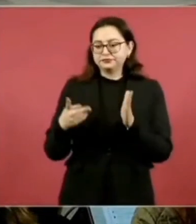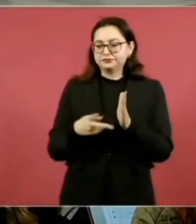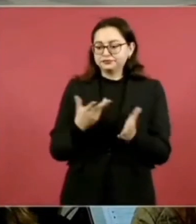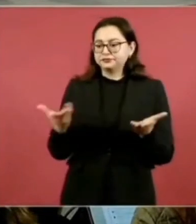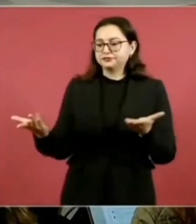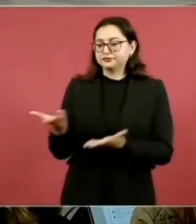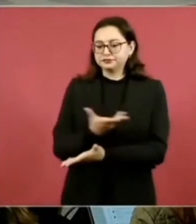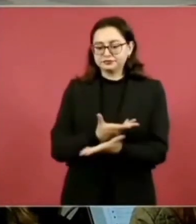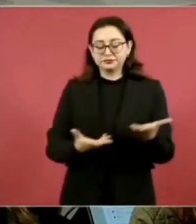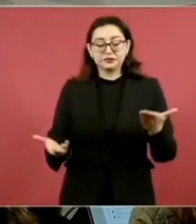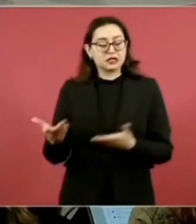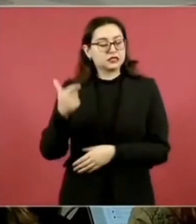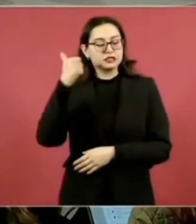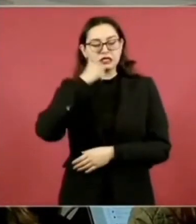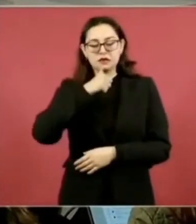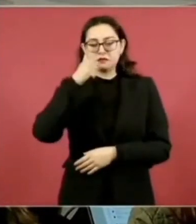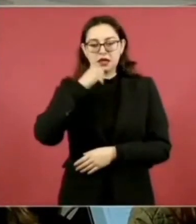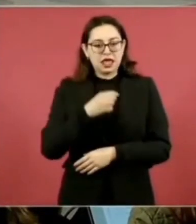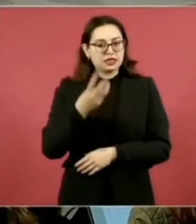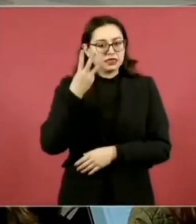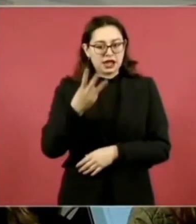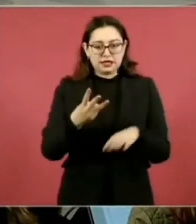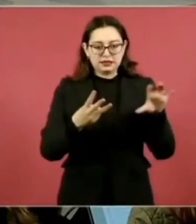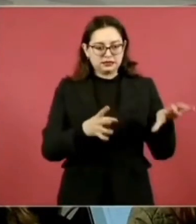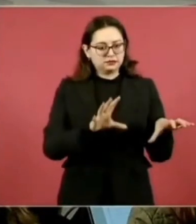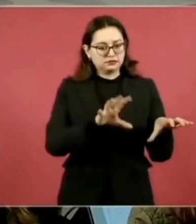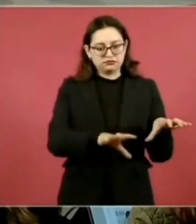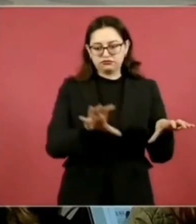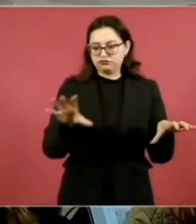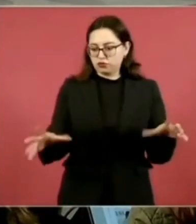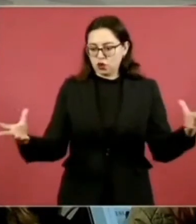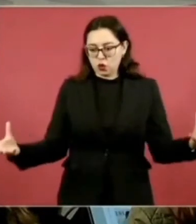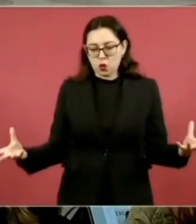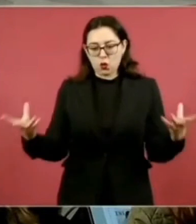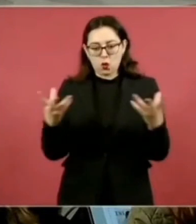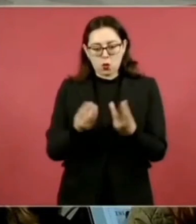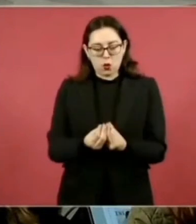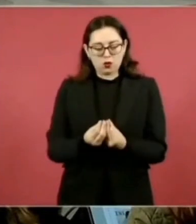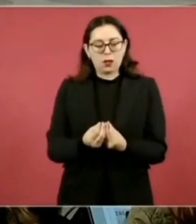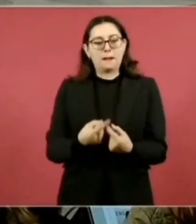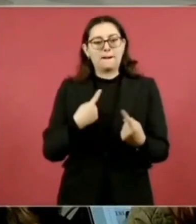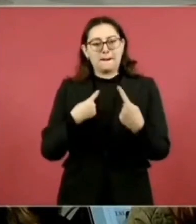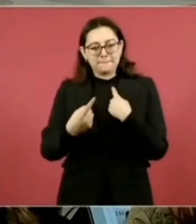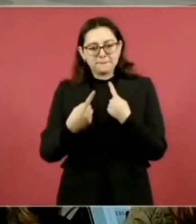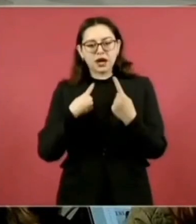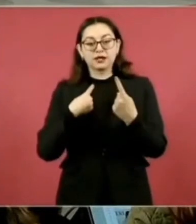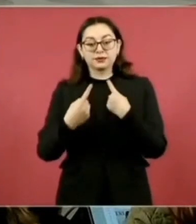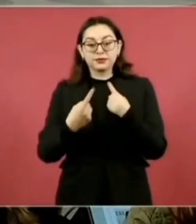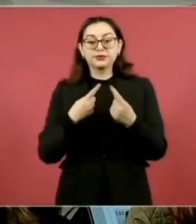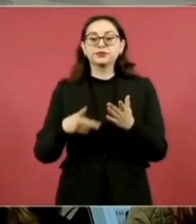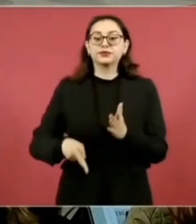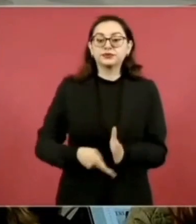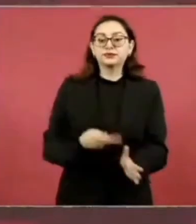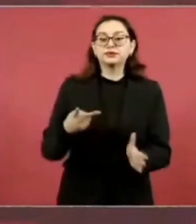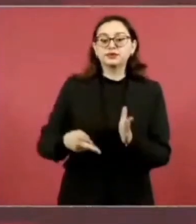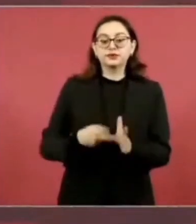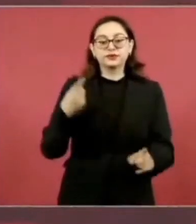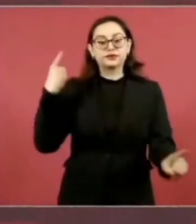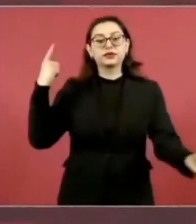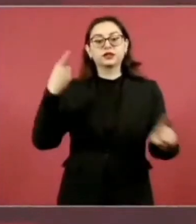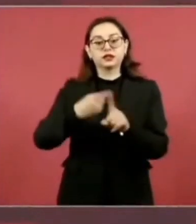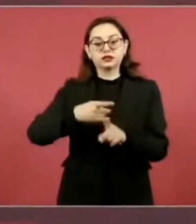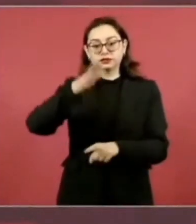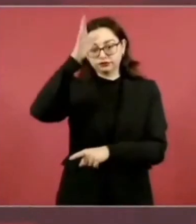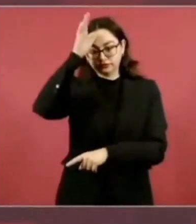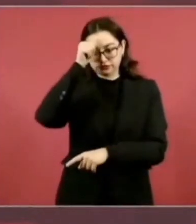tripartita con el sector de los trabajadores para llegar a este acuerdo. Un acuerdo